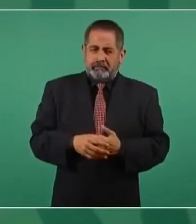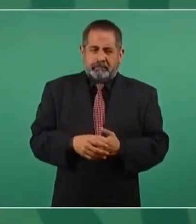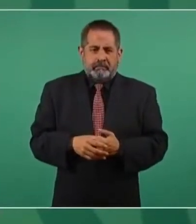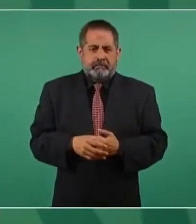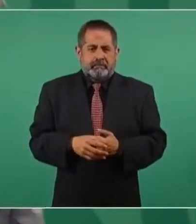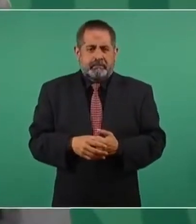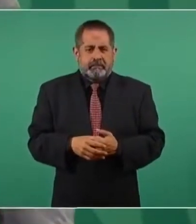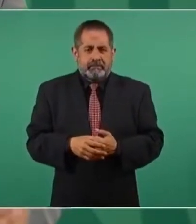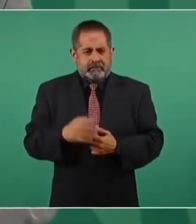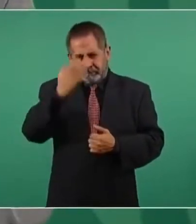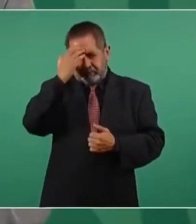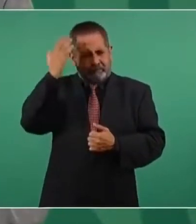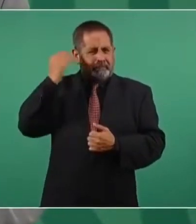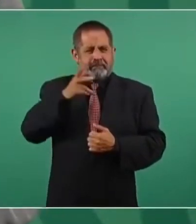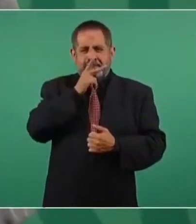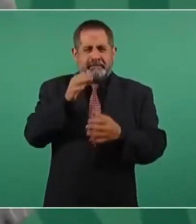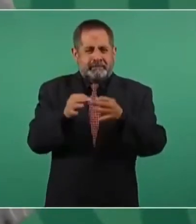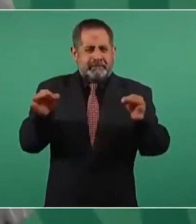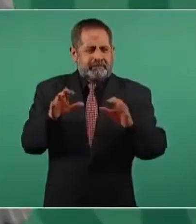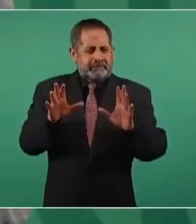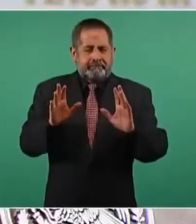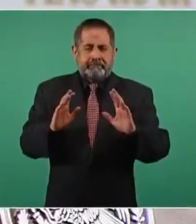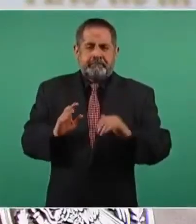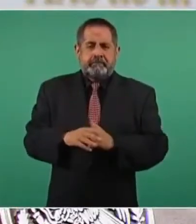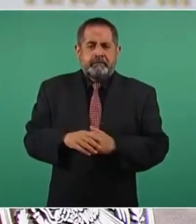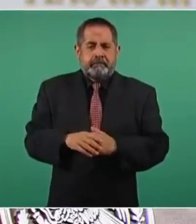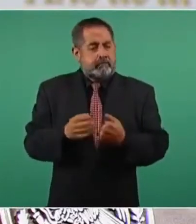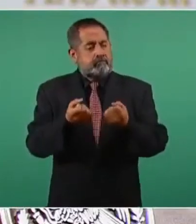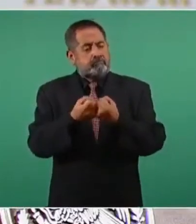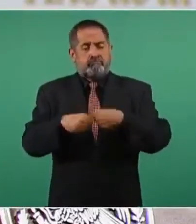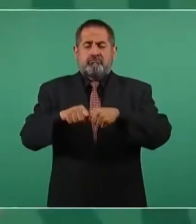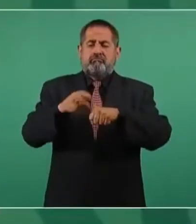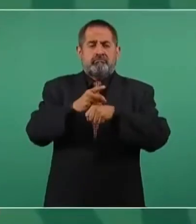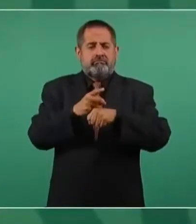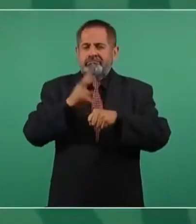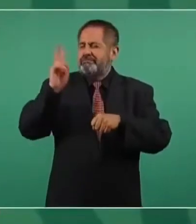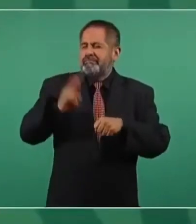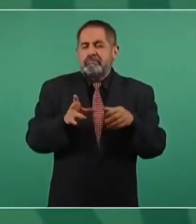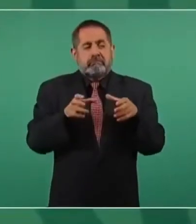y había esta expresión la sociedad era de arriba